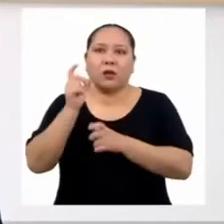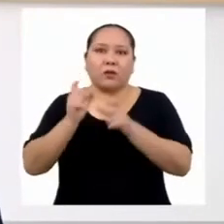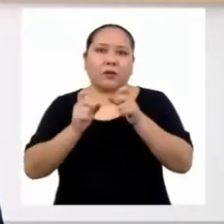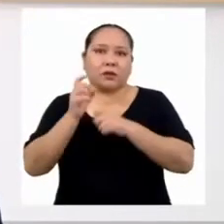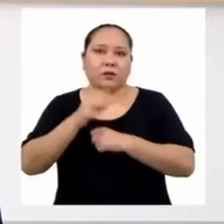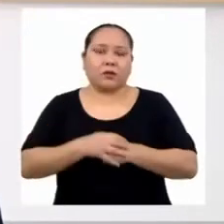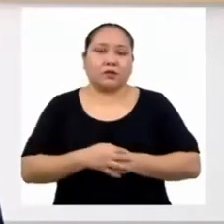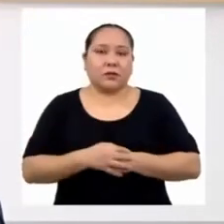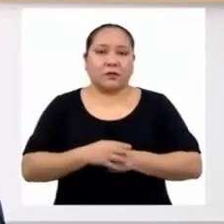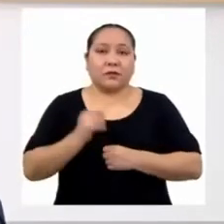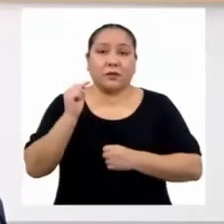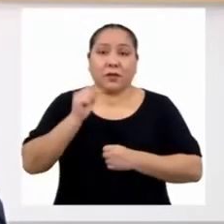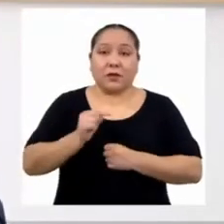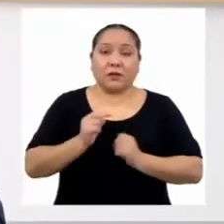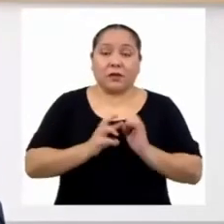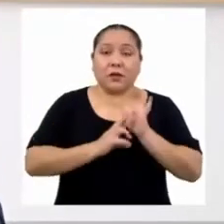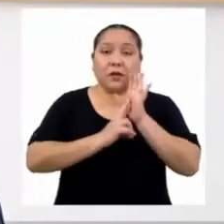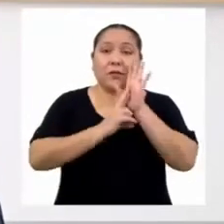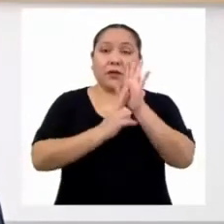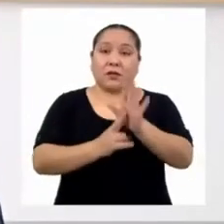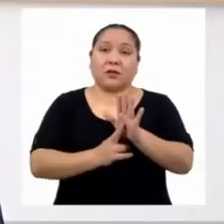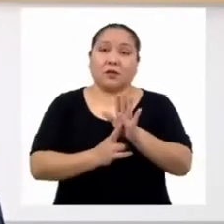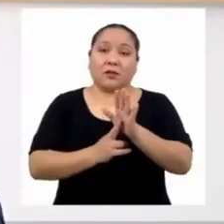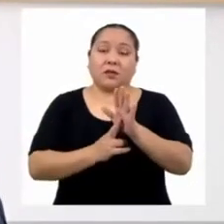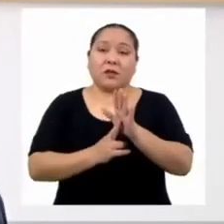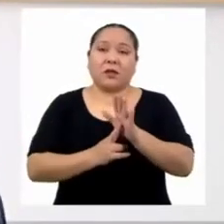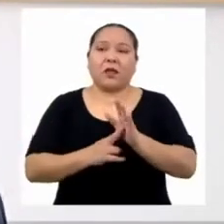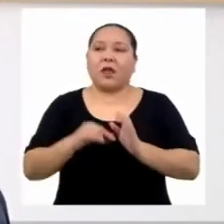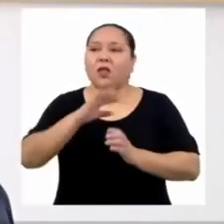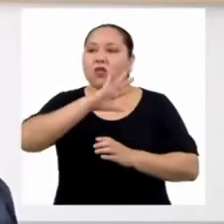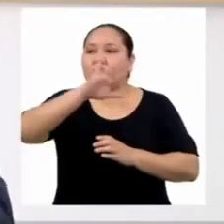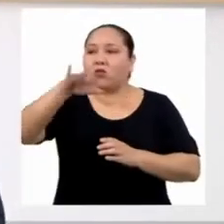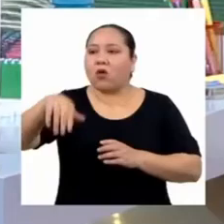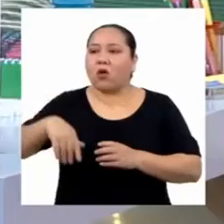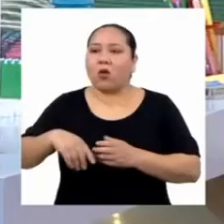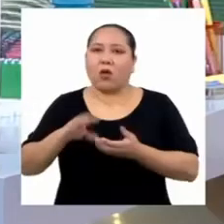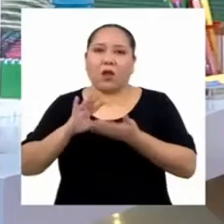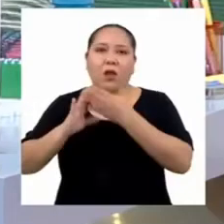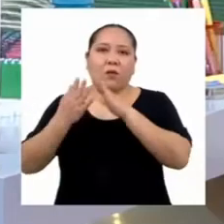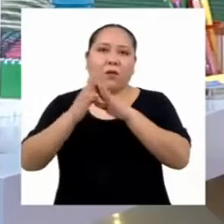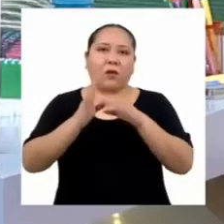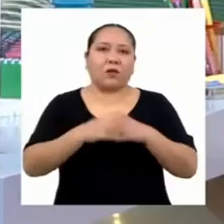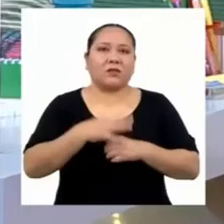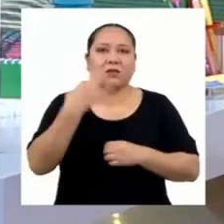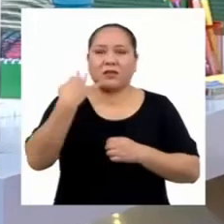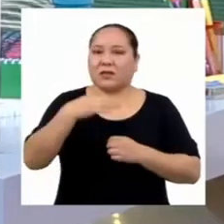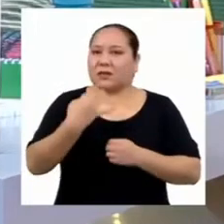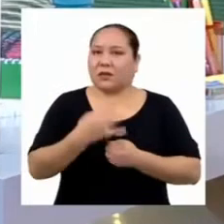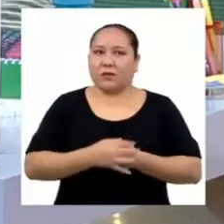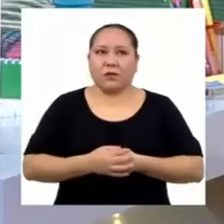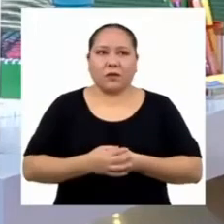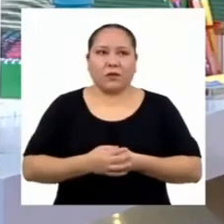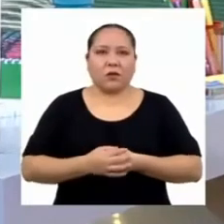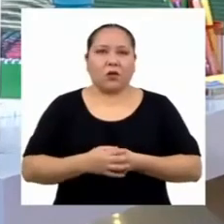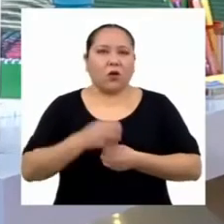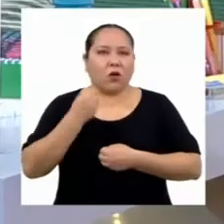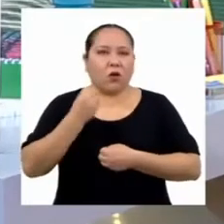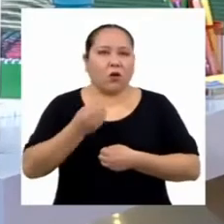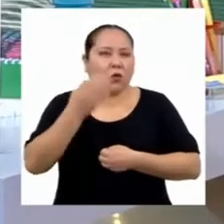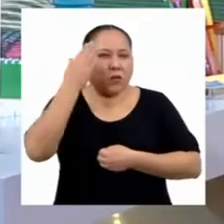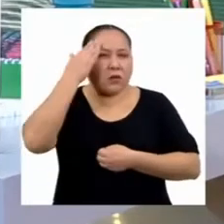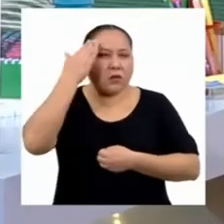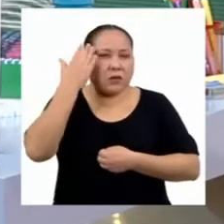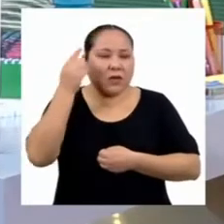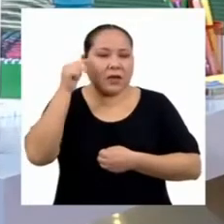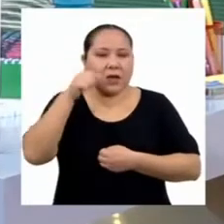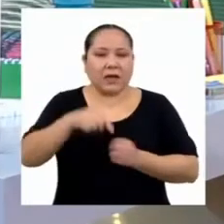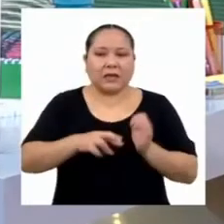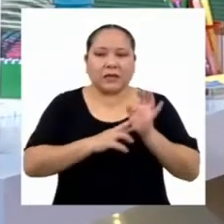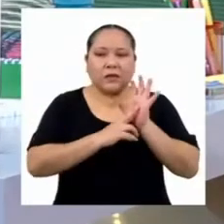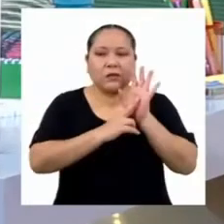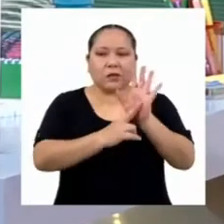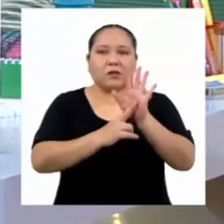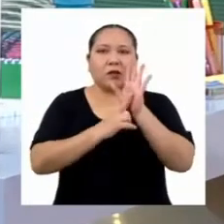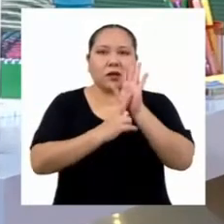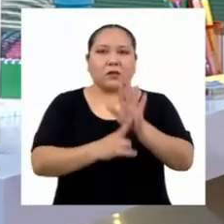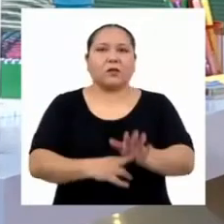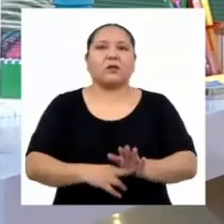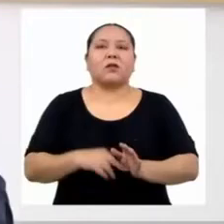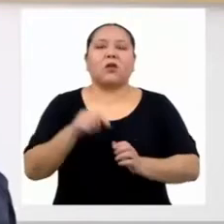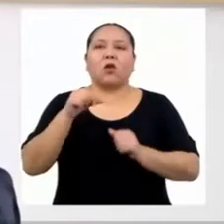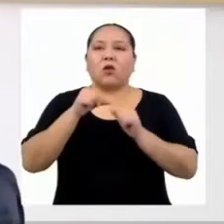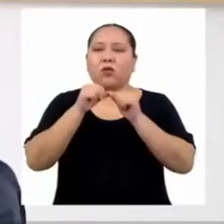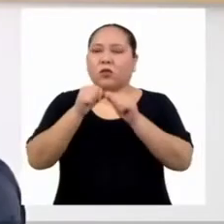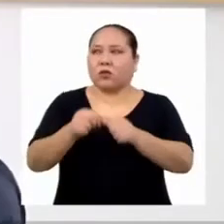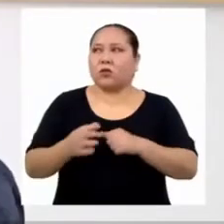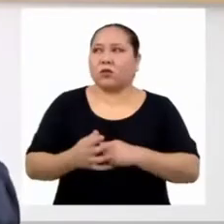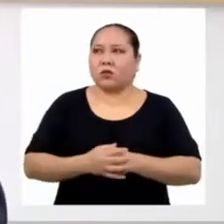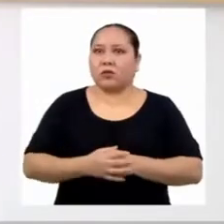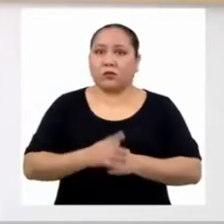la muestra debe ser representativa de la población total. Siempre. ¿Cómo me aseguro de que esa representatividad está presente?